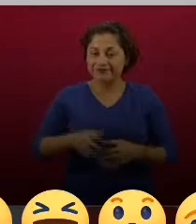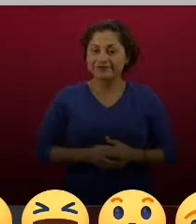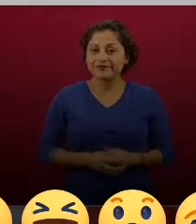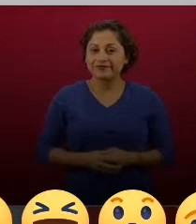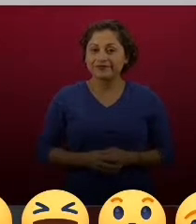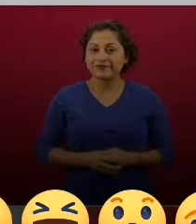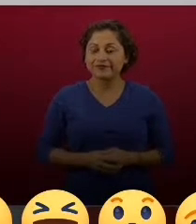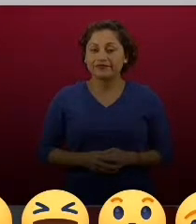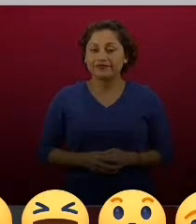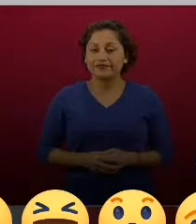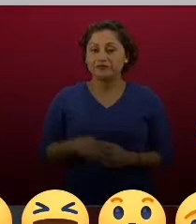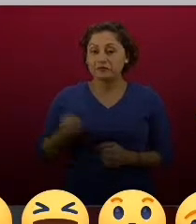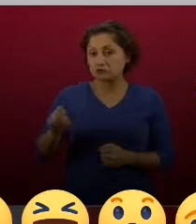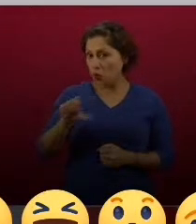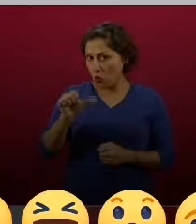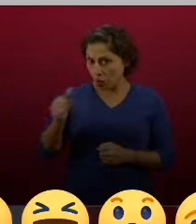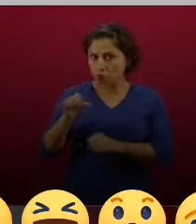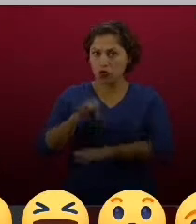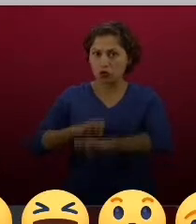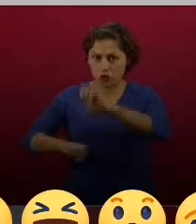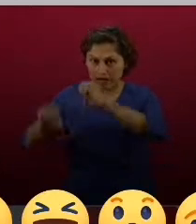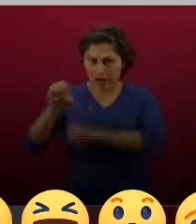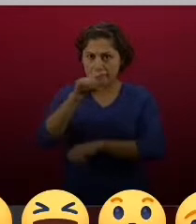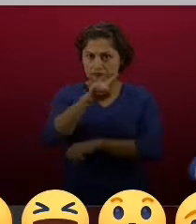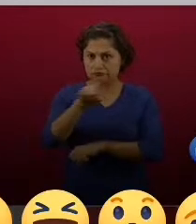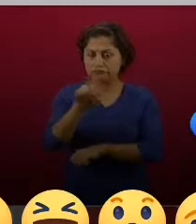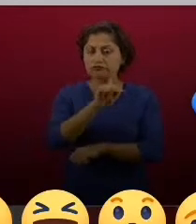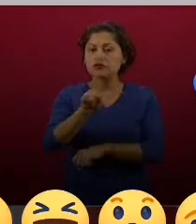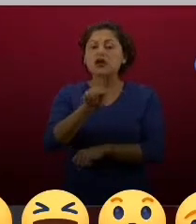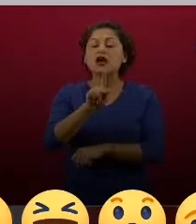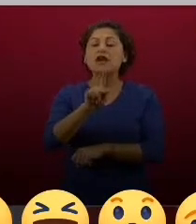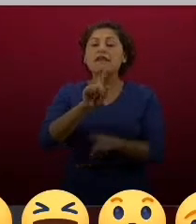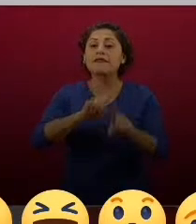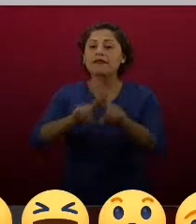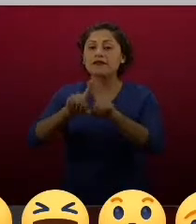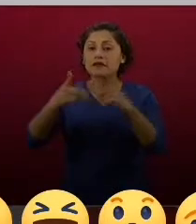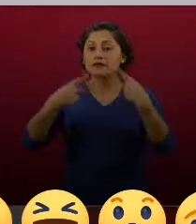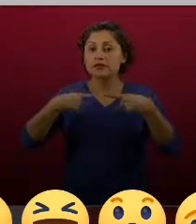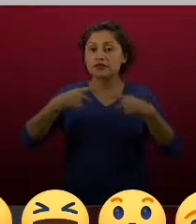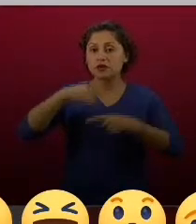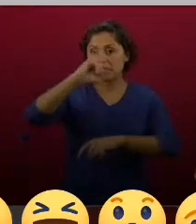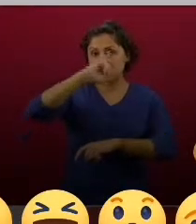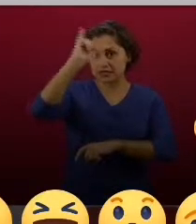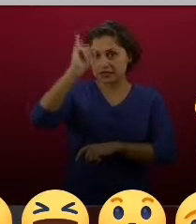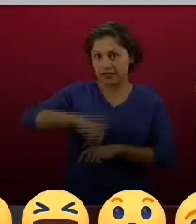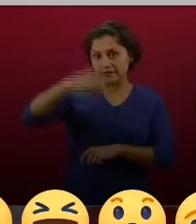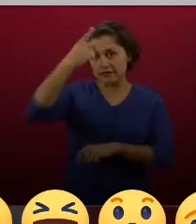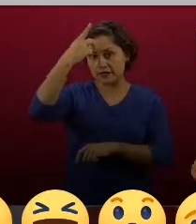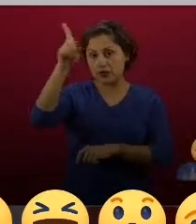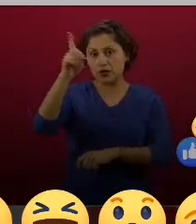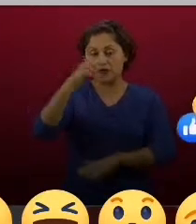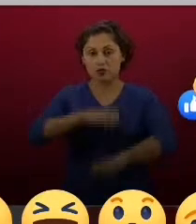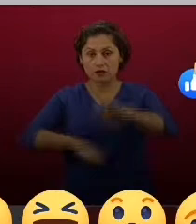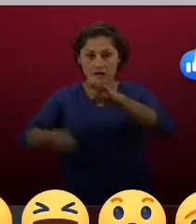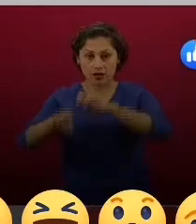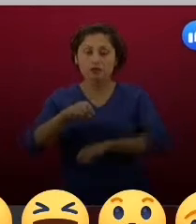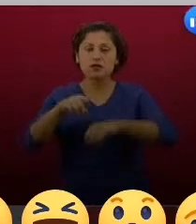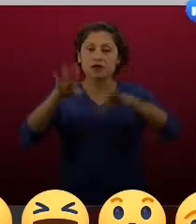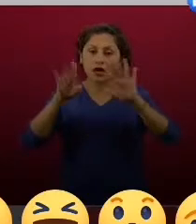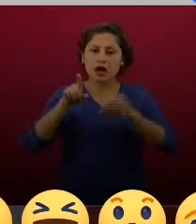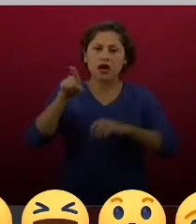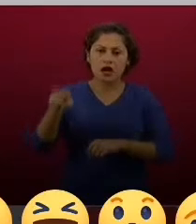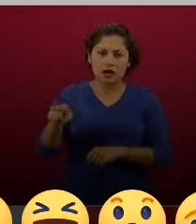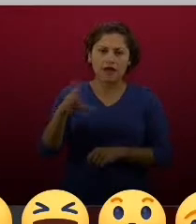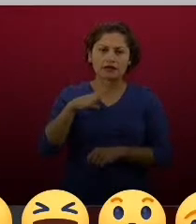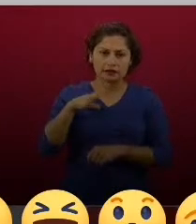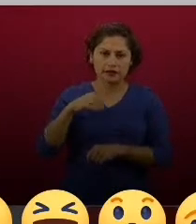empresarios.infonavit. Ahí es para todos los patrones que tienen que hacer sus trámites con el instituto. Es el portal que habilitamos para